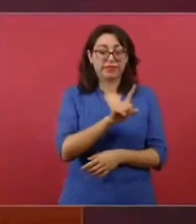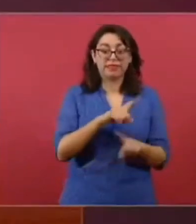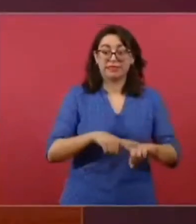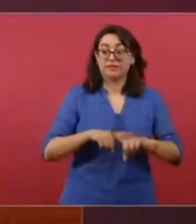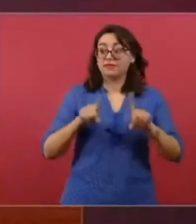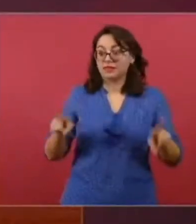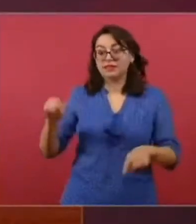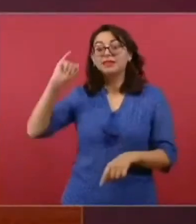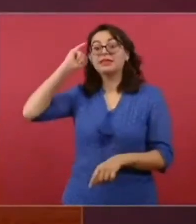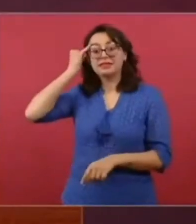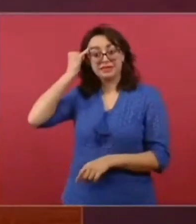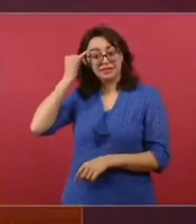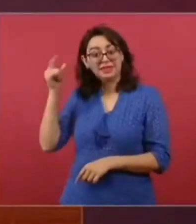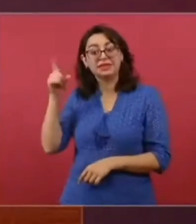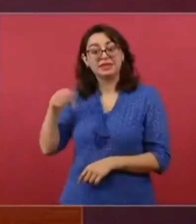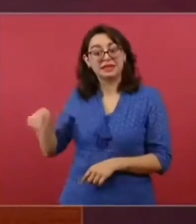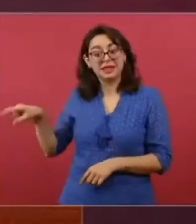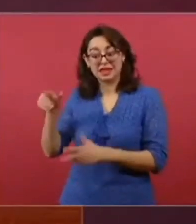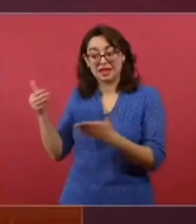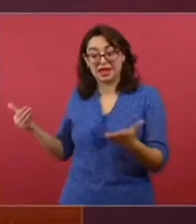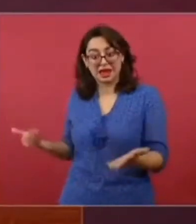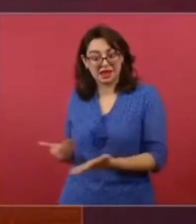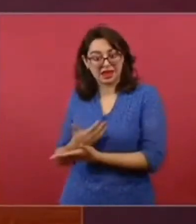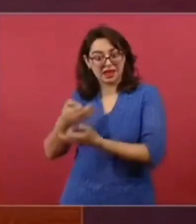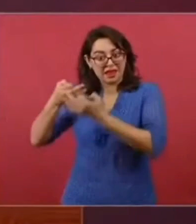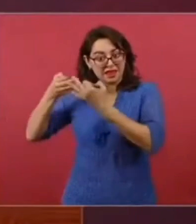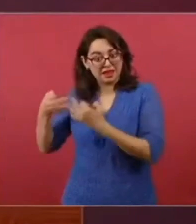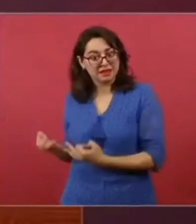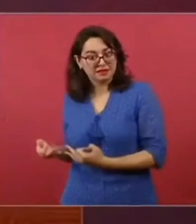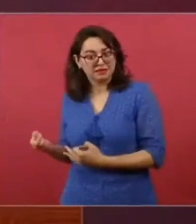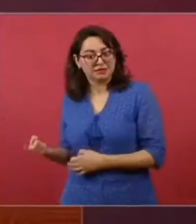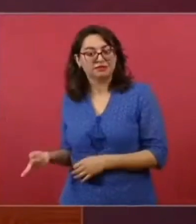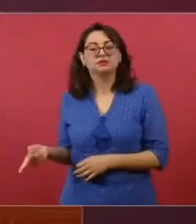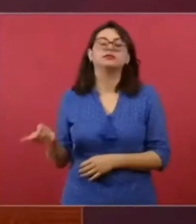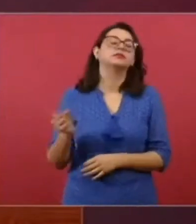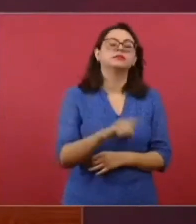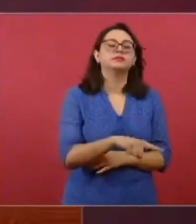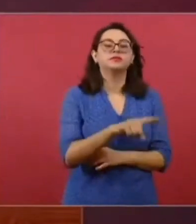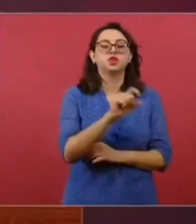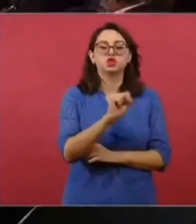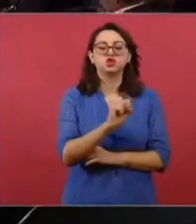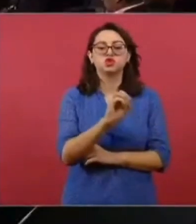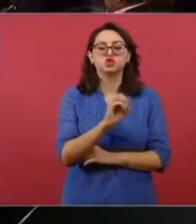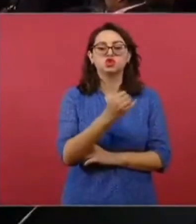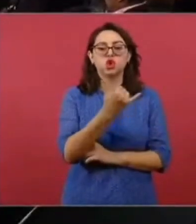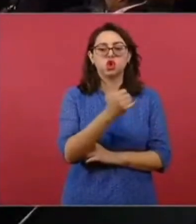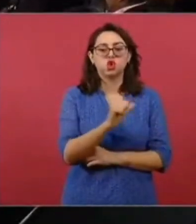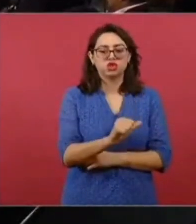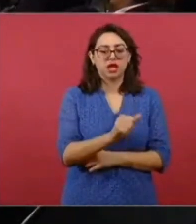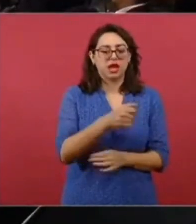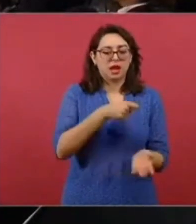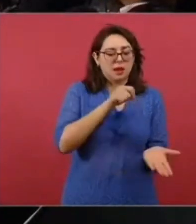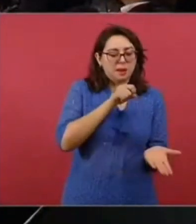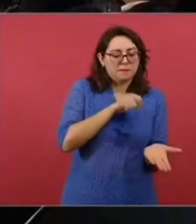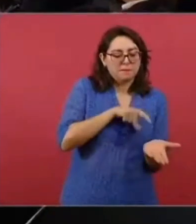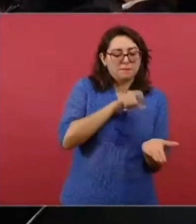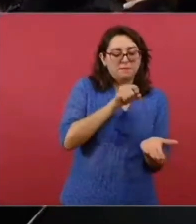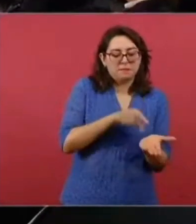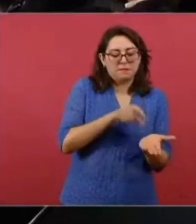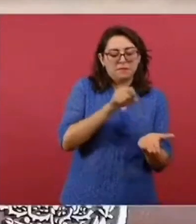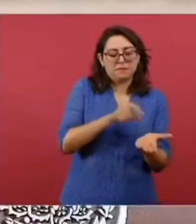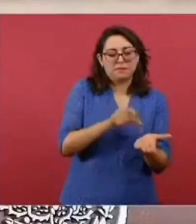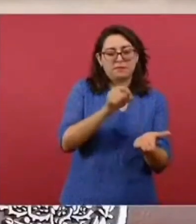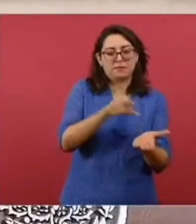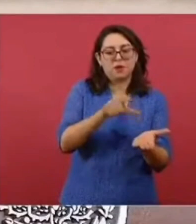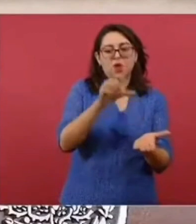menonitas, lo que siembran es soya, pero es soya OGM, o sea, soya transgénica. Cuando se siembra un paquete